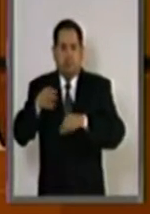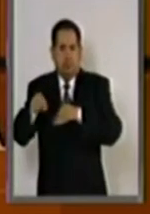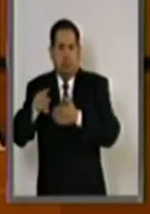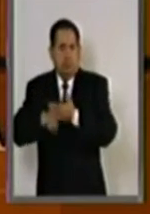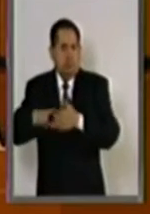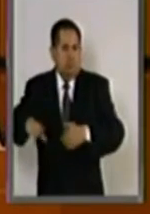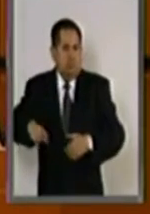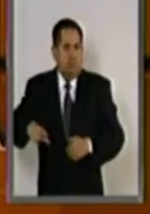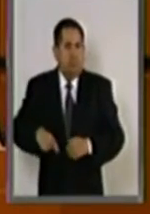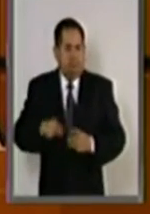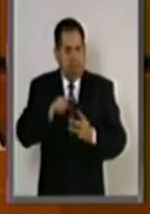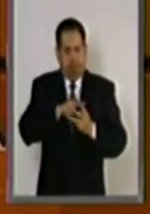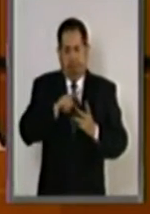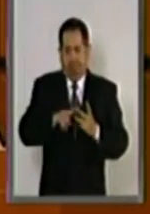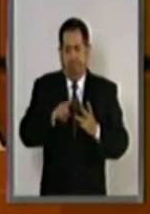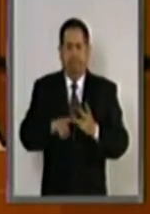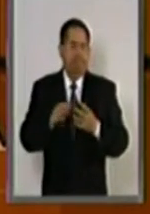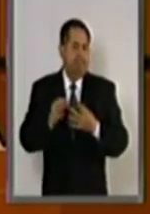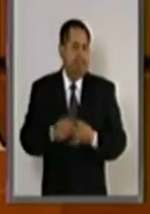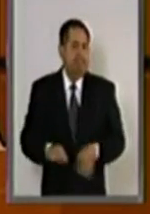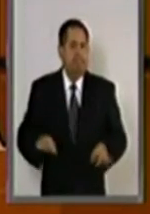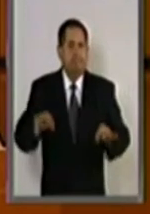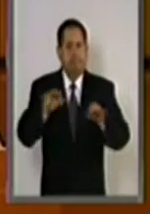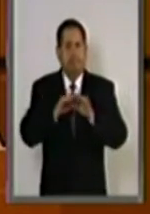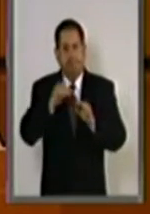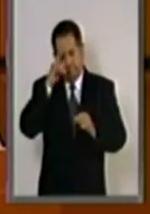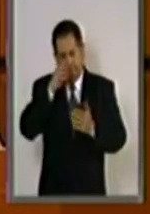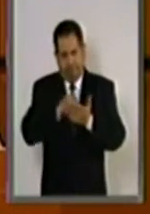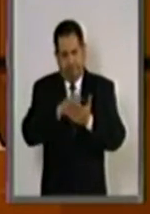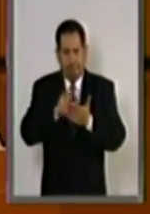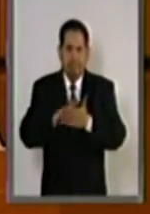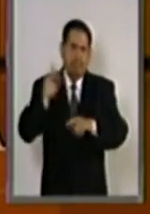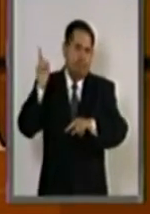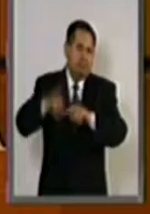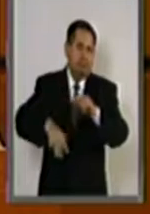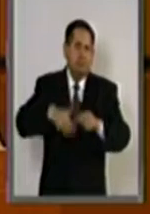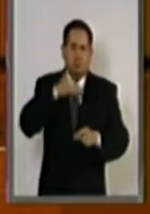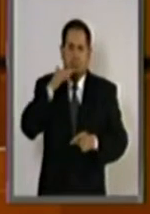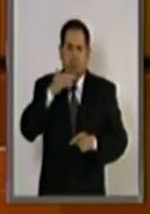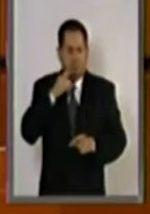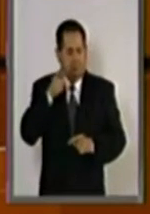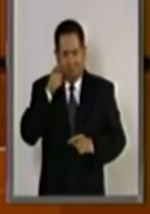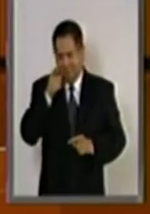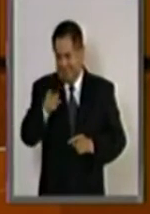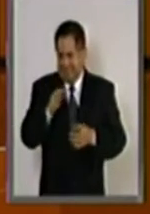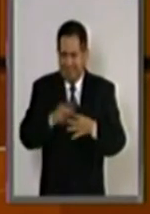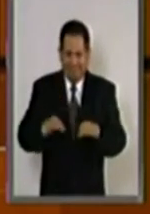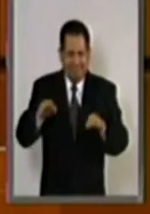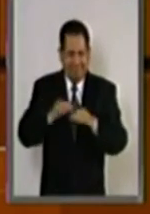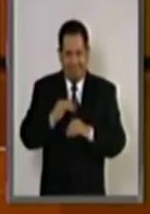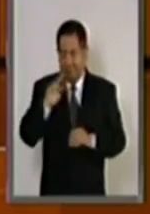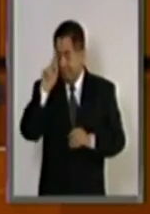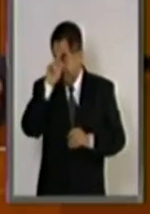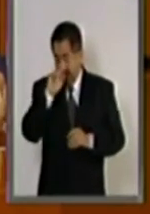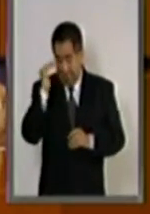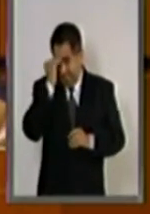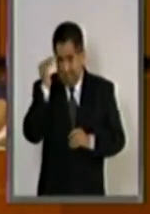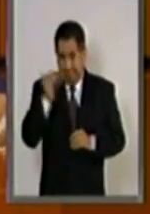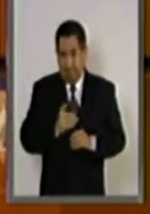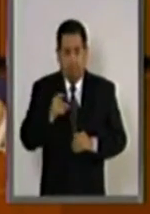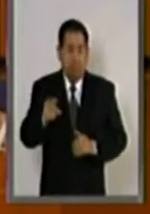resultan fundamentales para erradicar por completo uno de los fenómenos más nocivos para México.